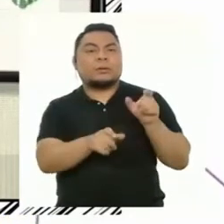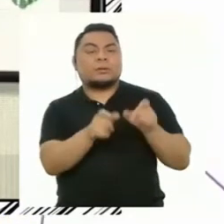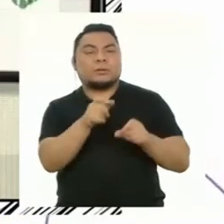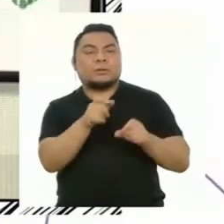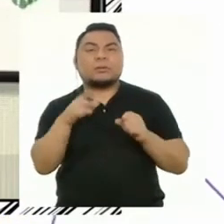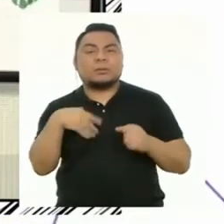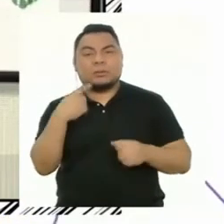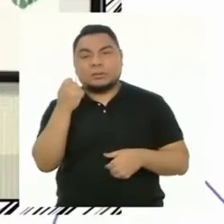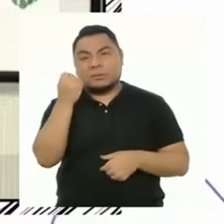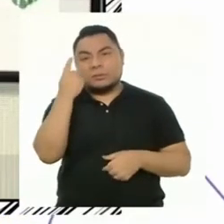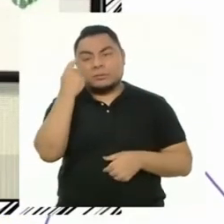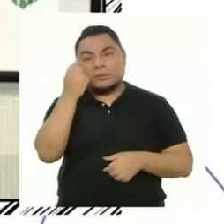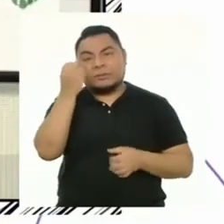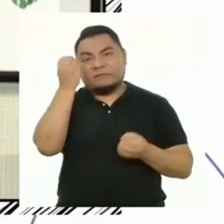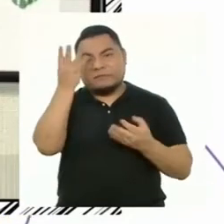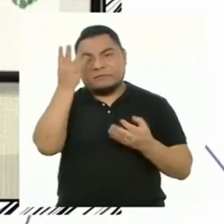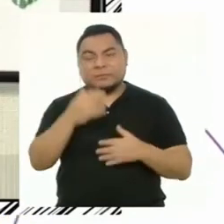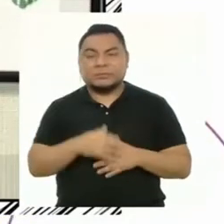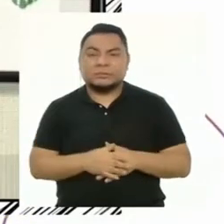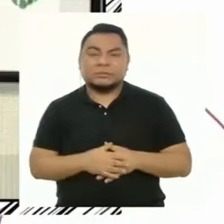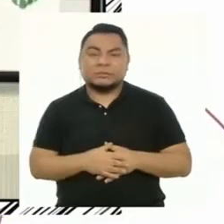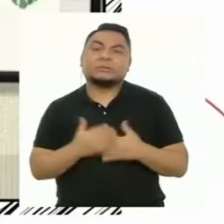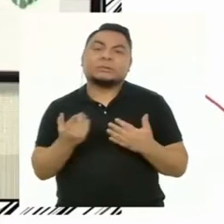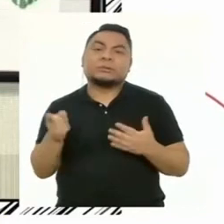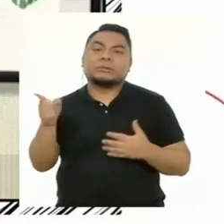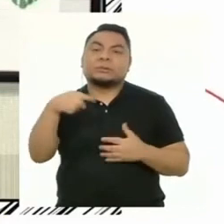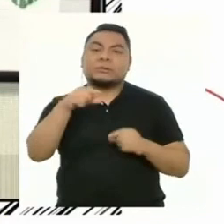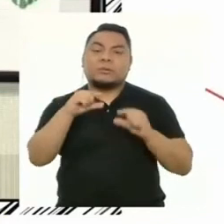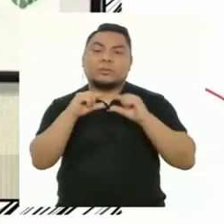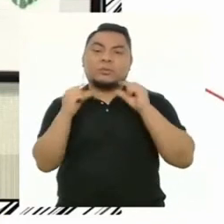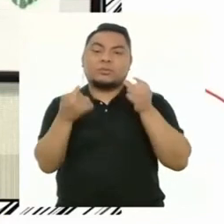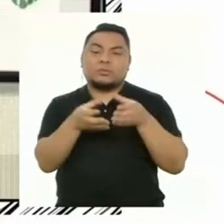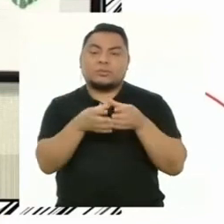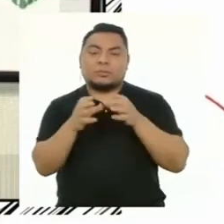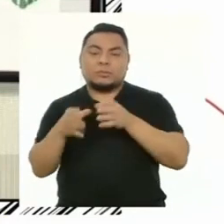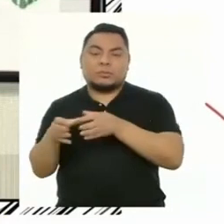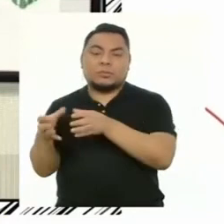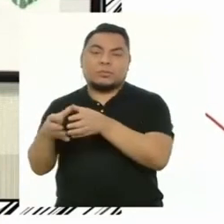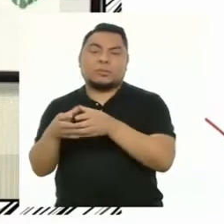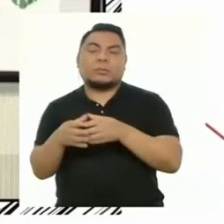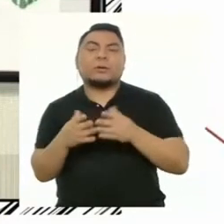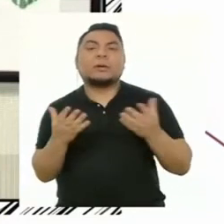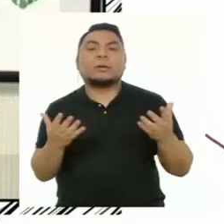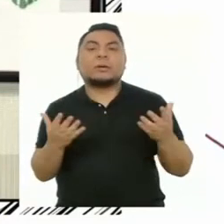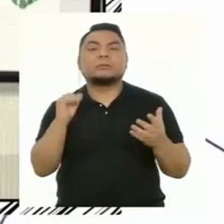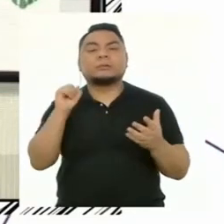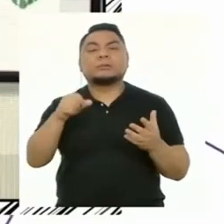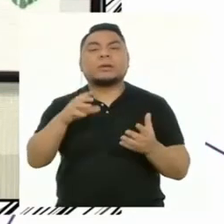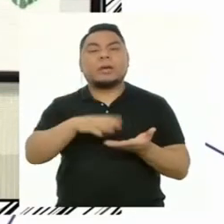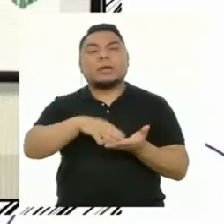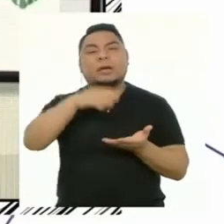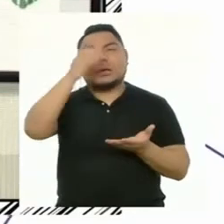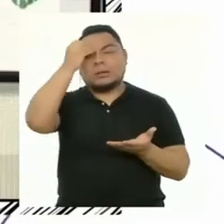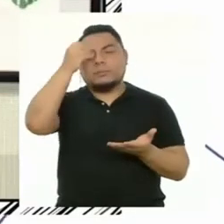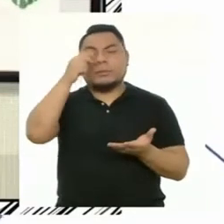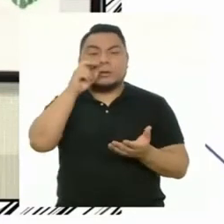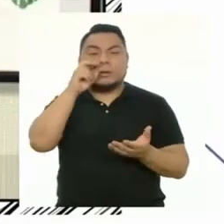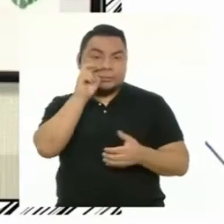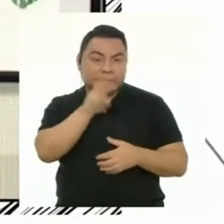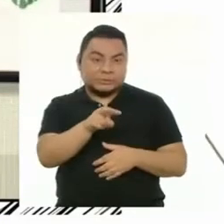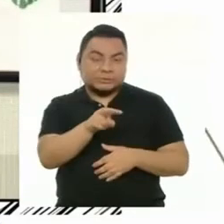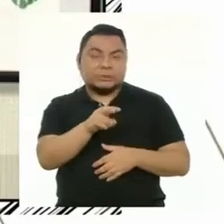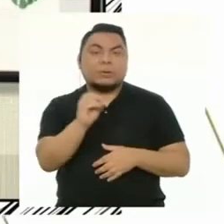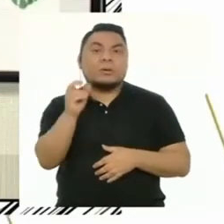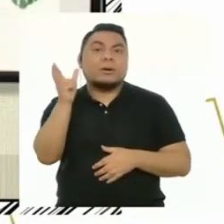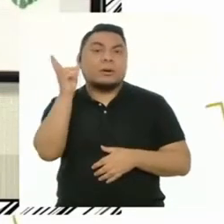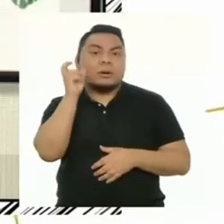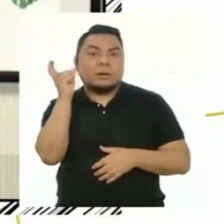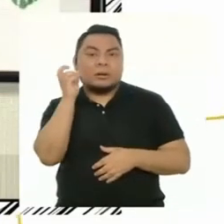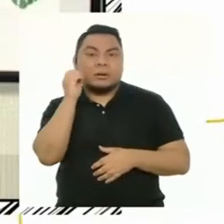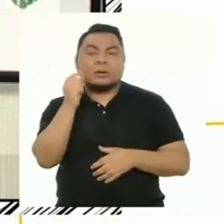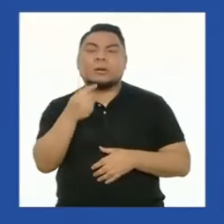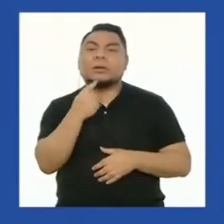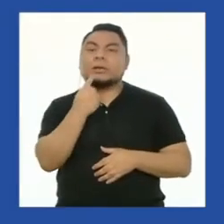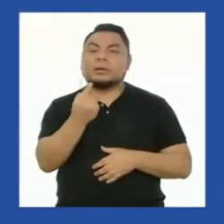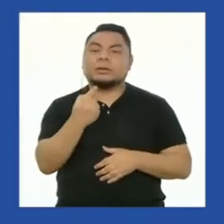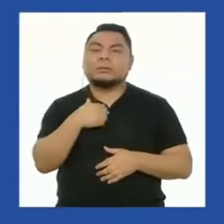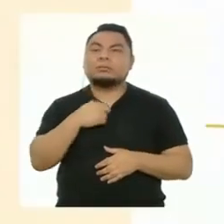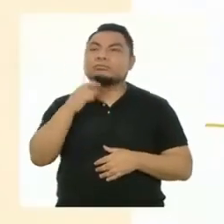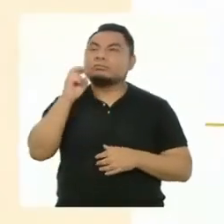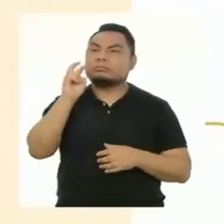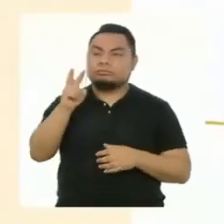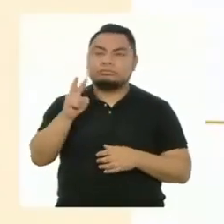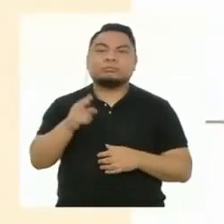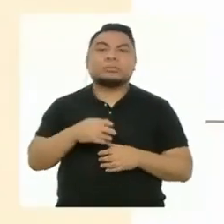personas para comprender la información y los agrupamos en estilos de aprendizaje visual, auditivo y